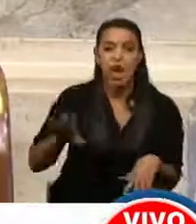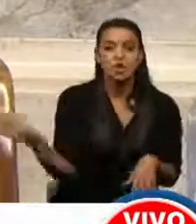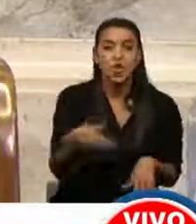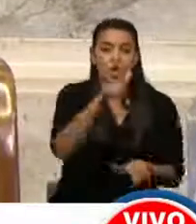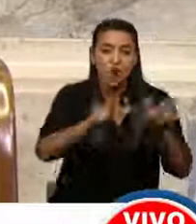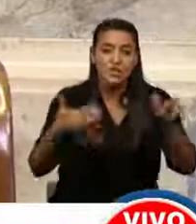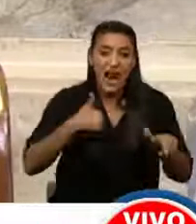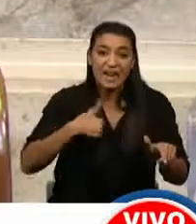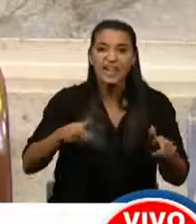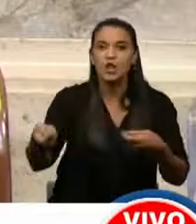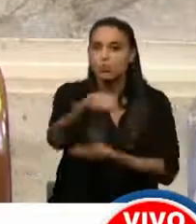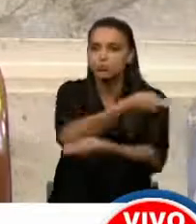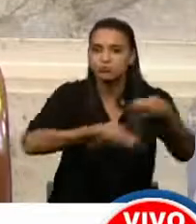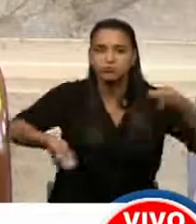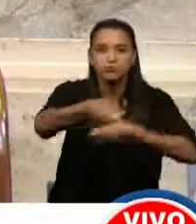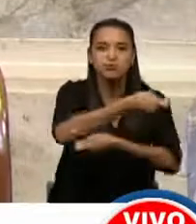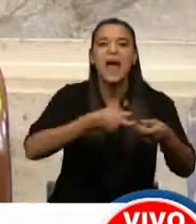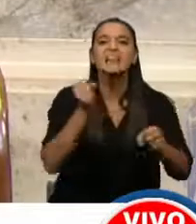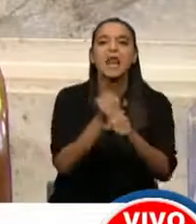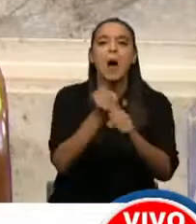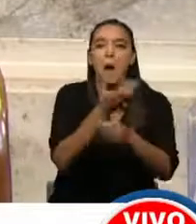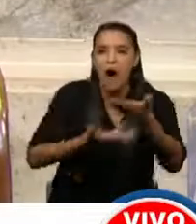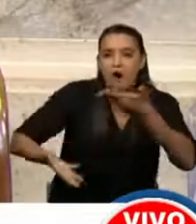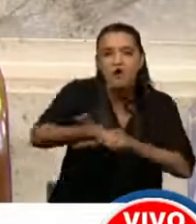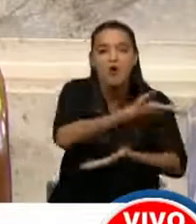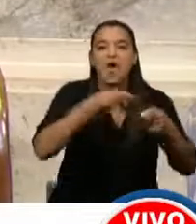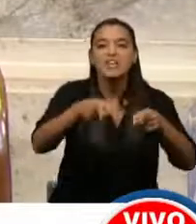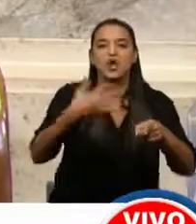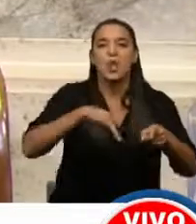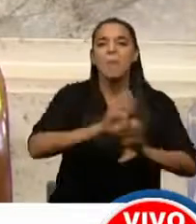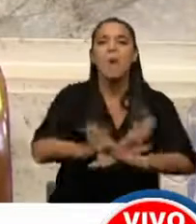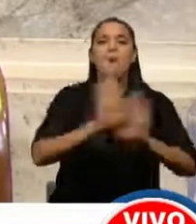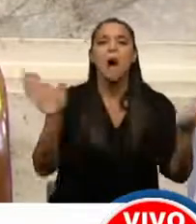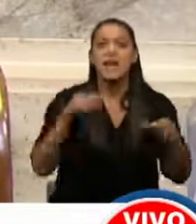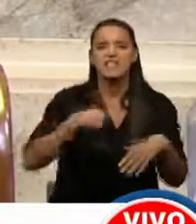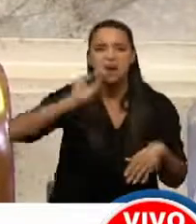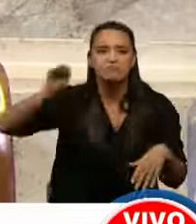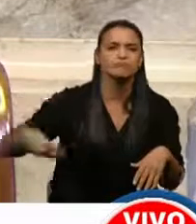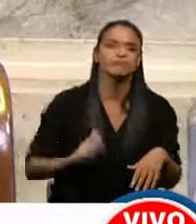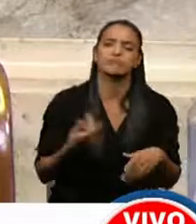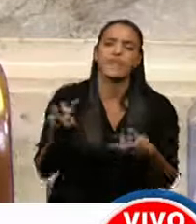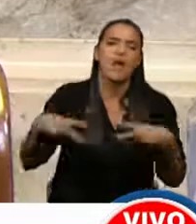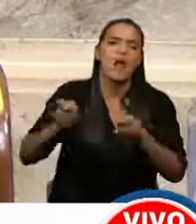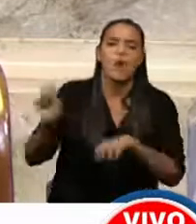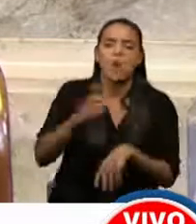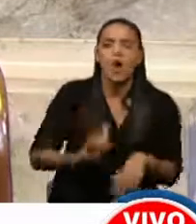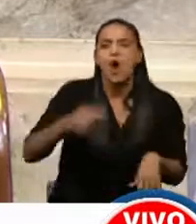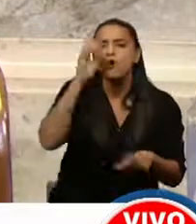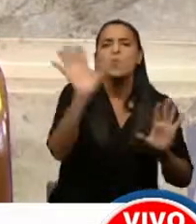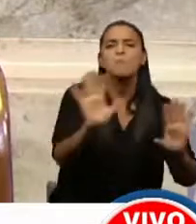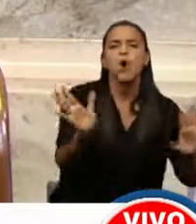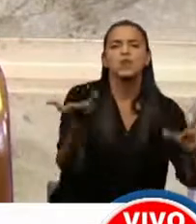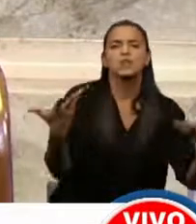puedan ser parte de un círculo virtuoso de trabajo. Eso es lo que tenemos que hacer, tenemos que terminar con los déficits, sean del gobierno,